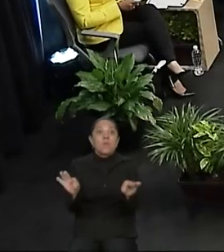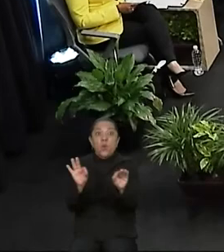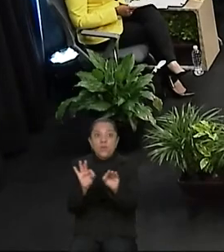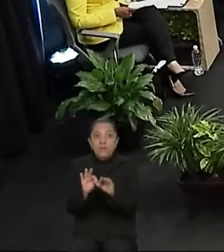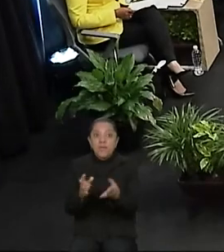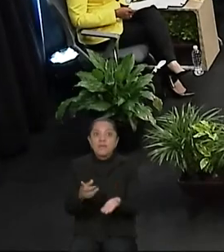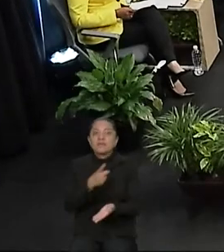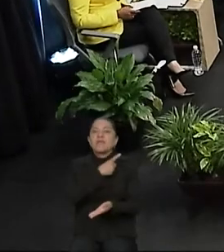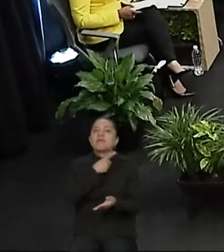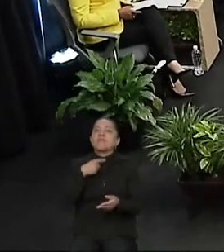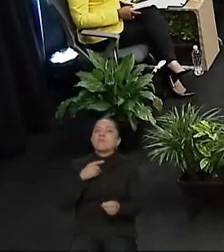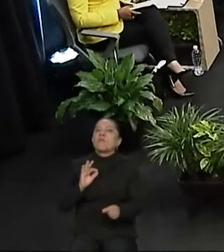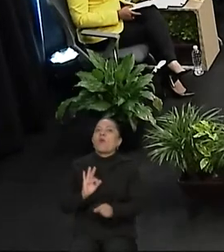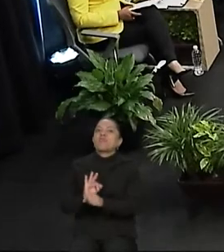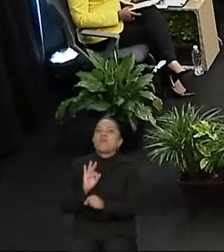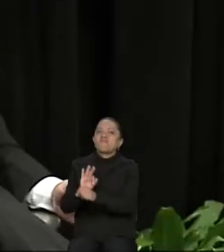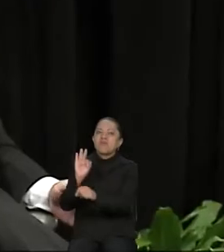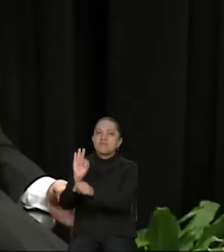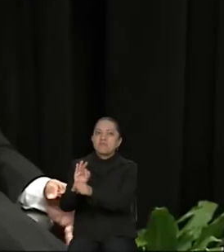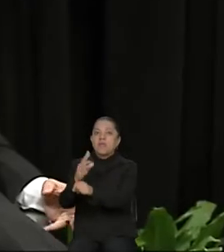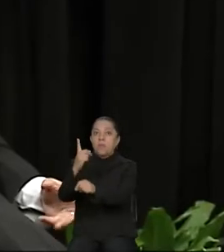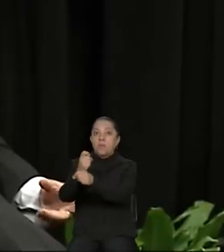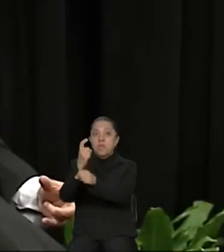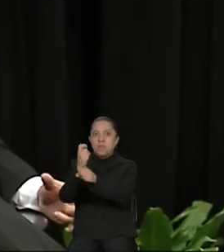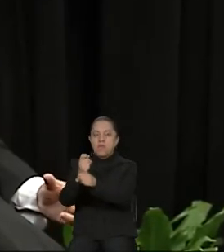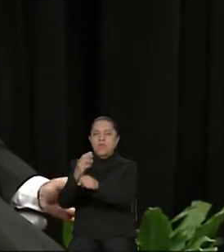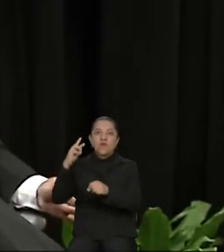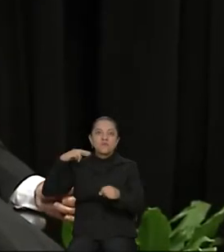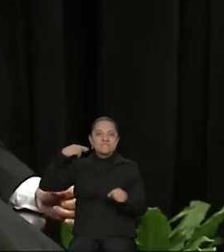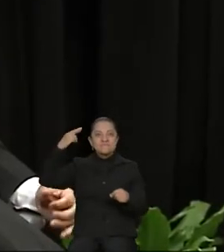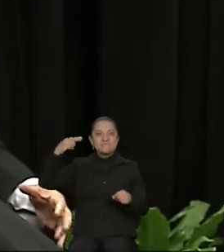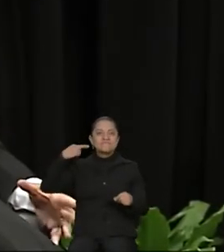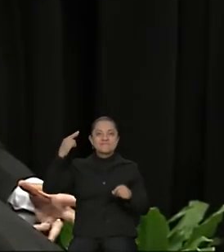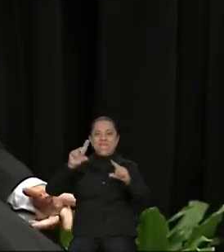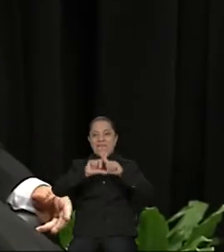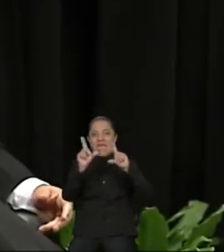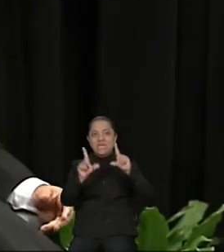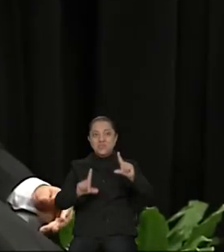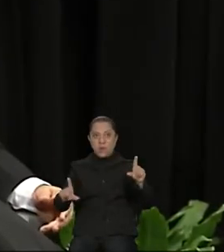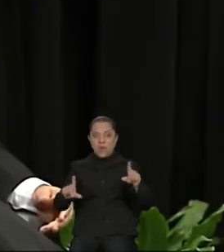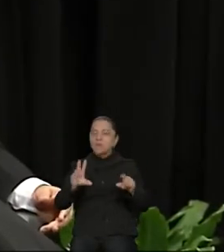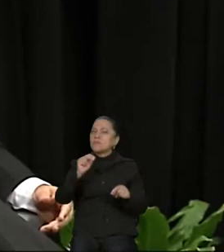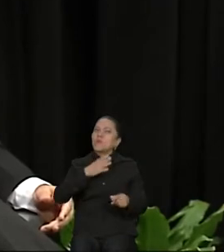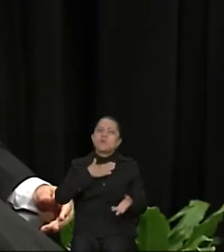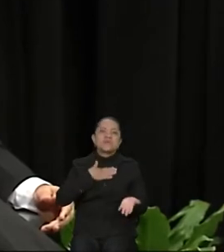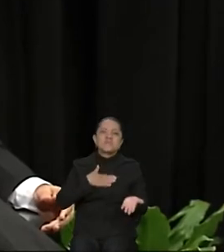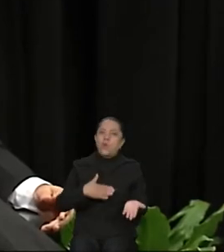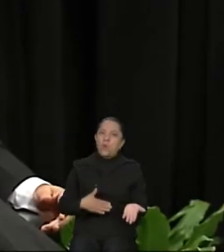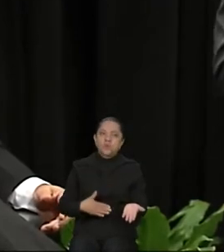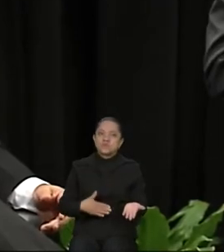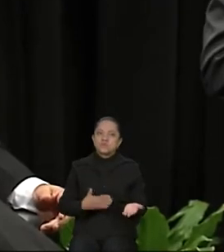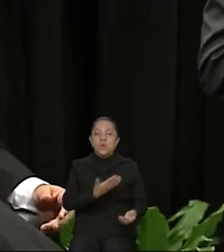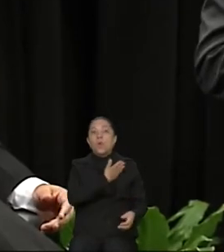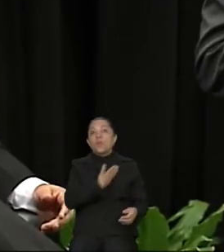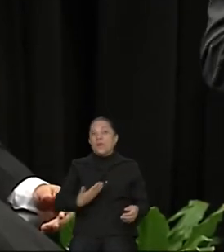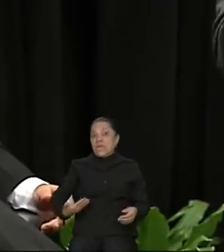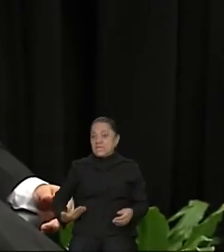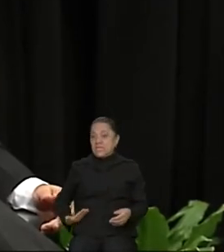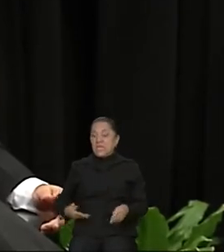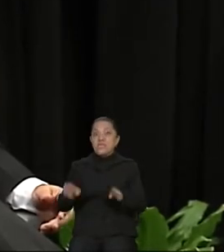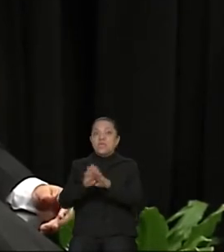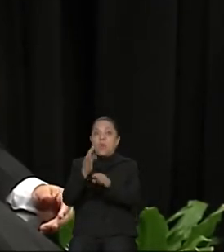defender en primer lugar nuestra soberanía nacional, porque no es justo que un presidente como de este tipo, Tron,